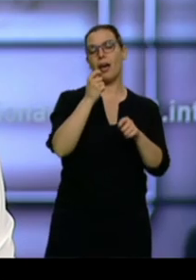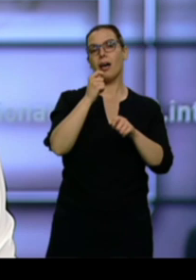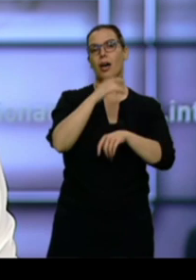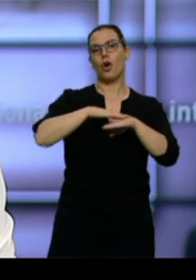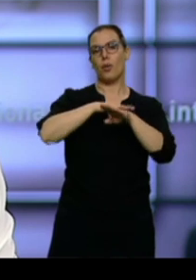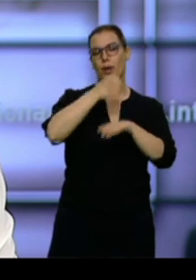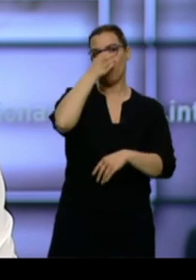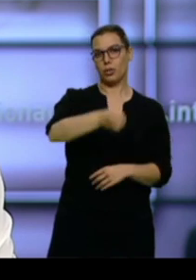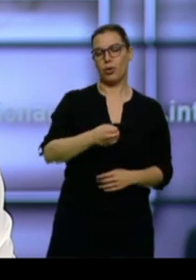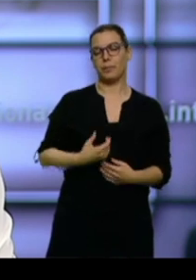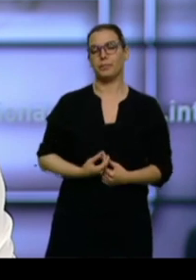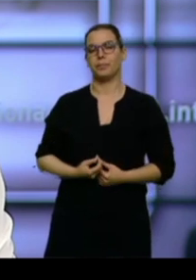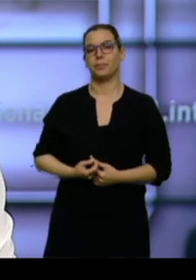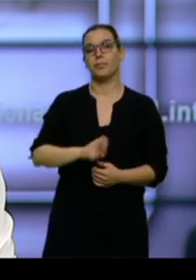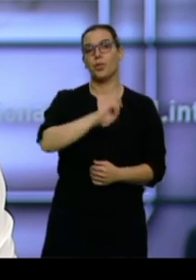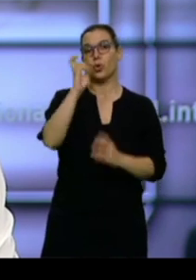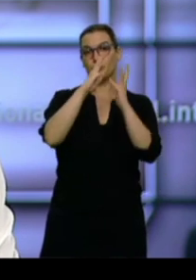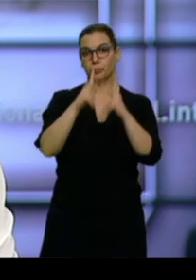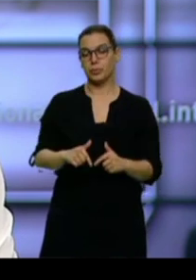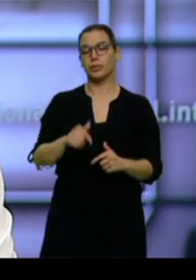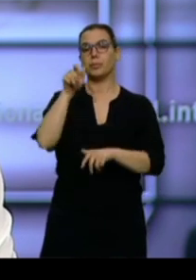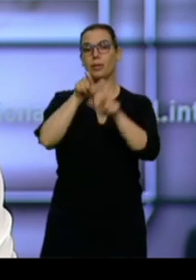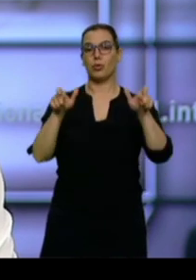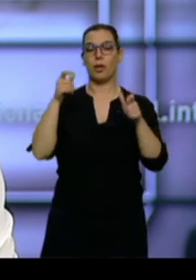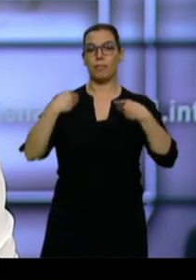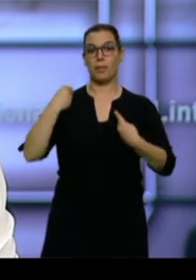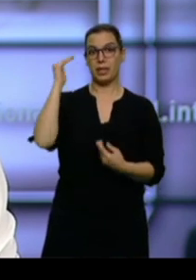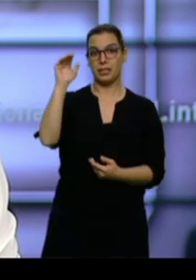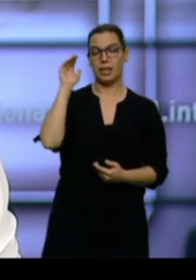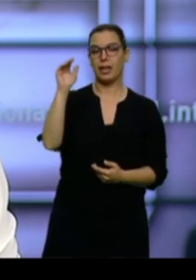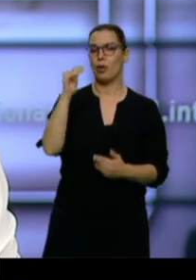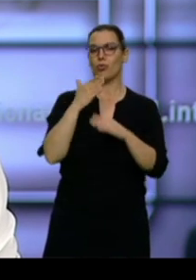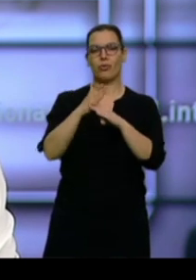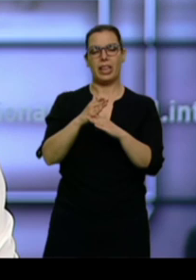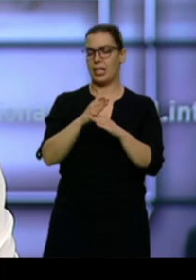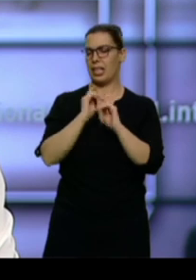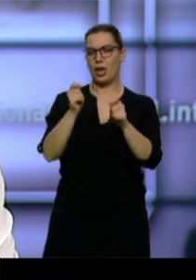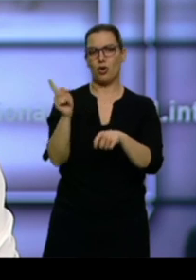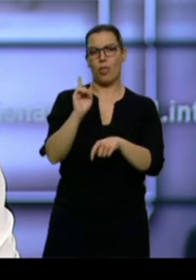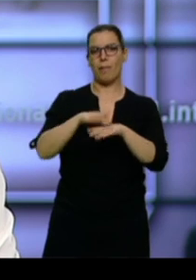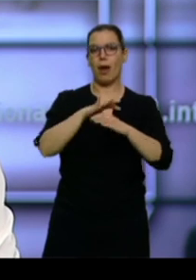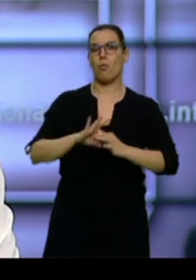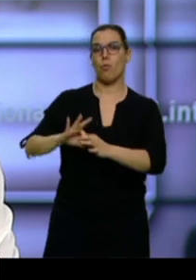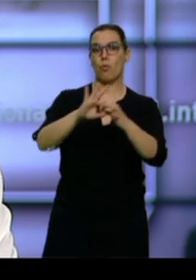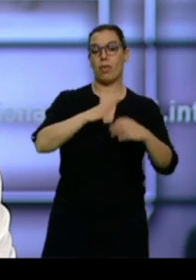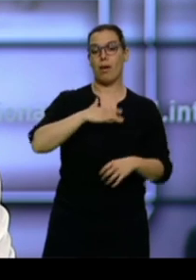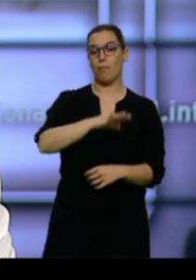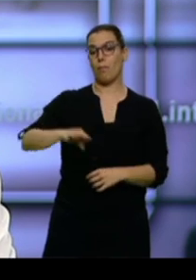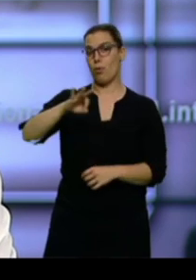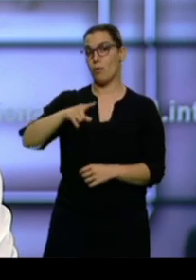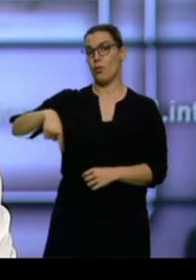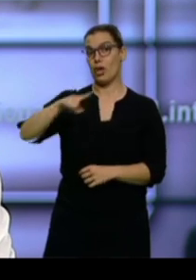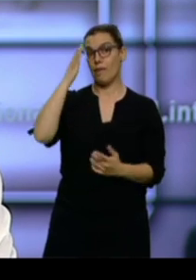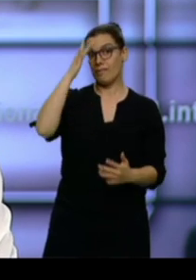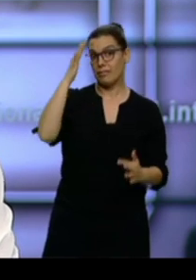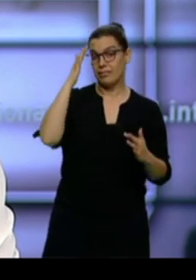recuento, el de los votos de los residentes en el extranjero, no ha sido suficiente para Unidas Podemos, que había puesto sus esperanzas en recuperar un